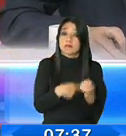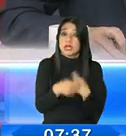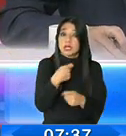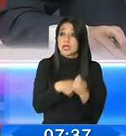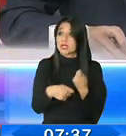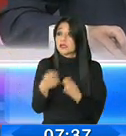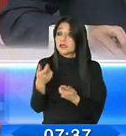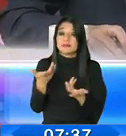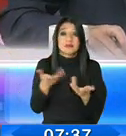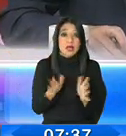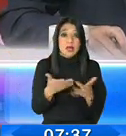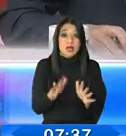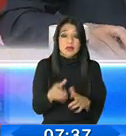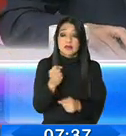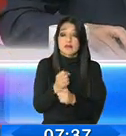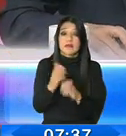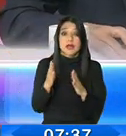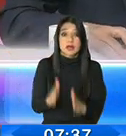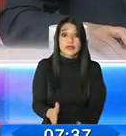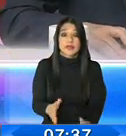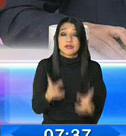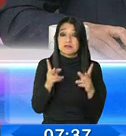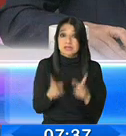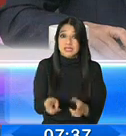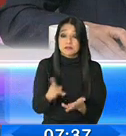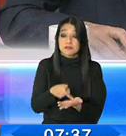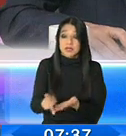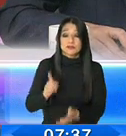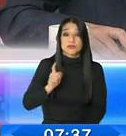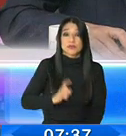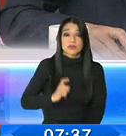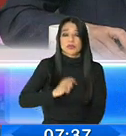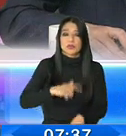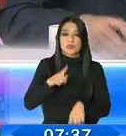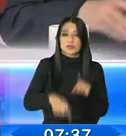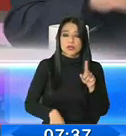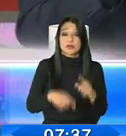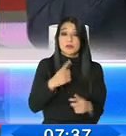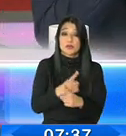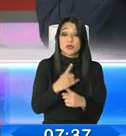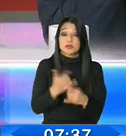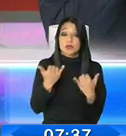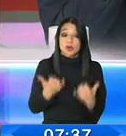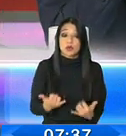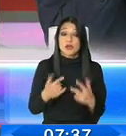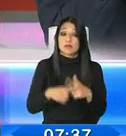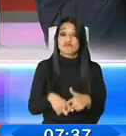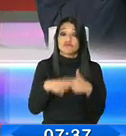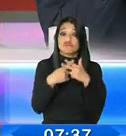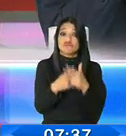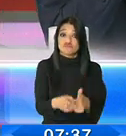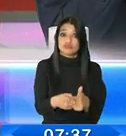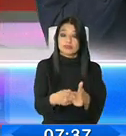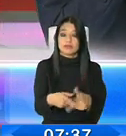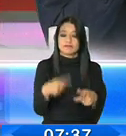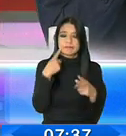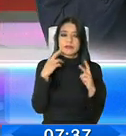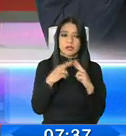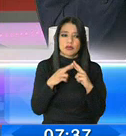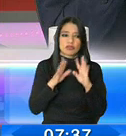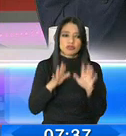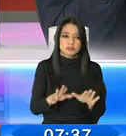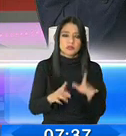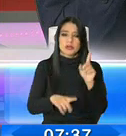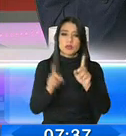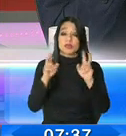Obviamente la planilla de trabajadores no puede ser cubierta. Por eso nosotros, dentro de este crédito, vamos a reconocer el esfuerzo